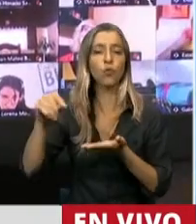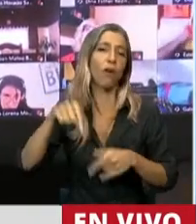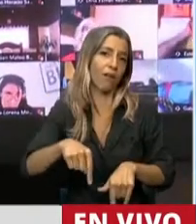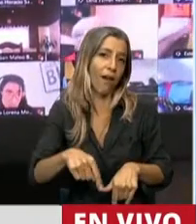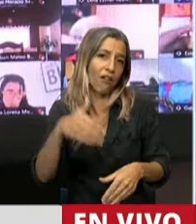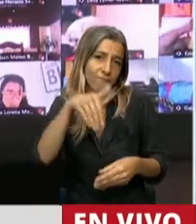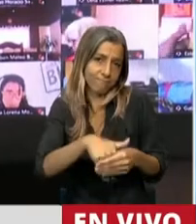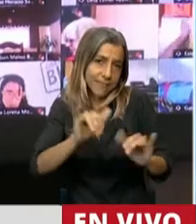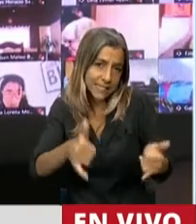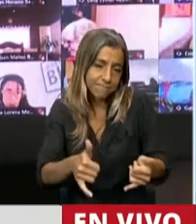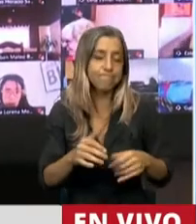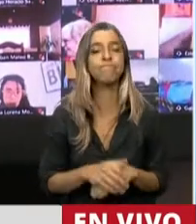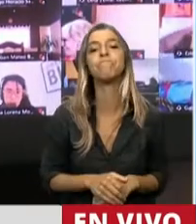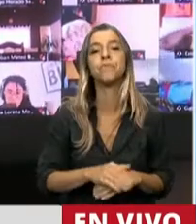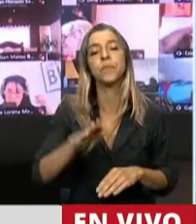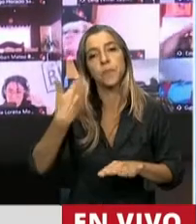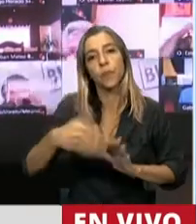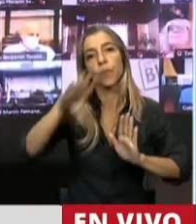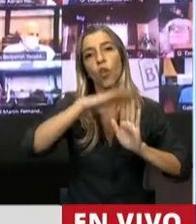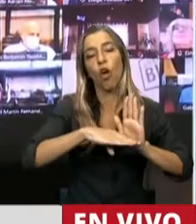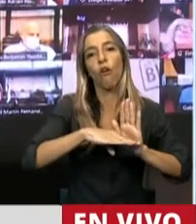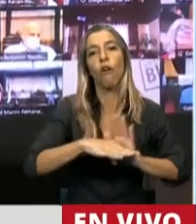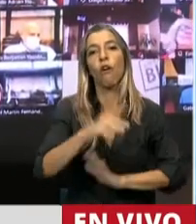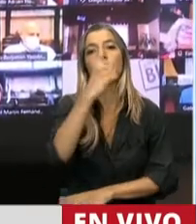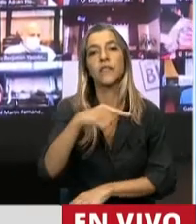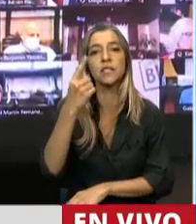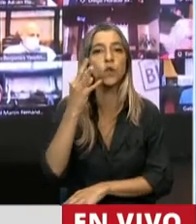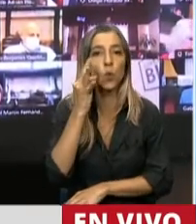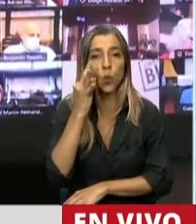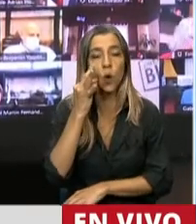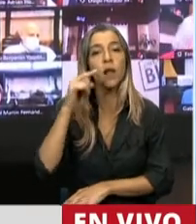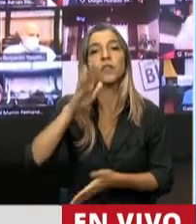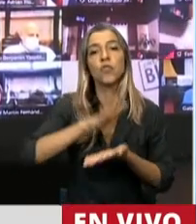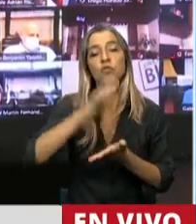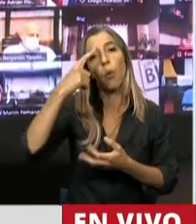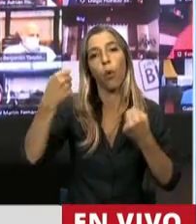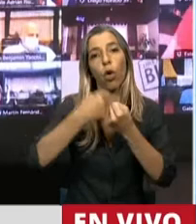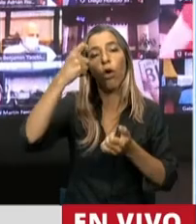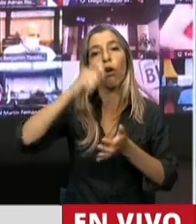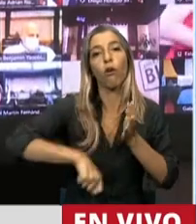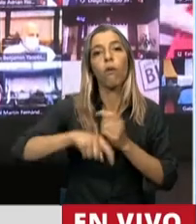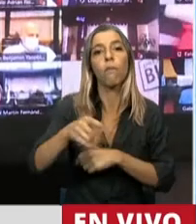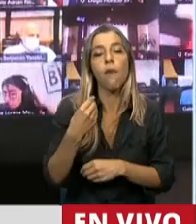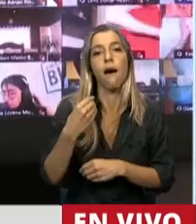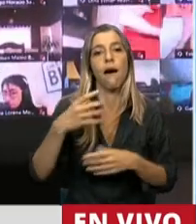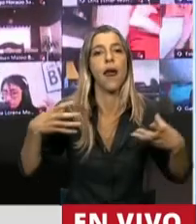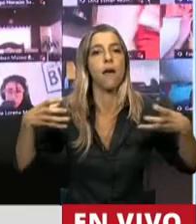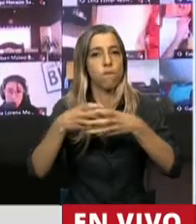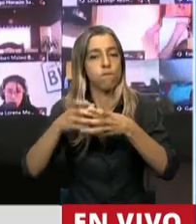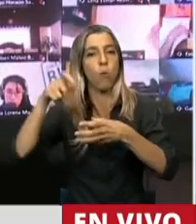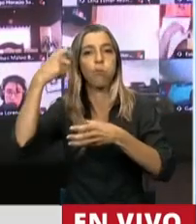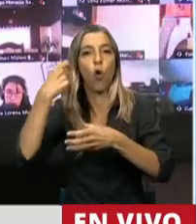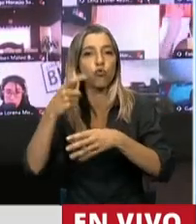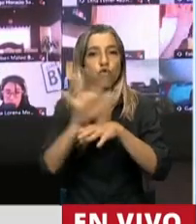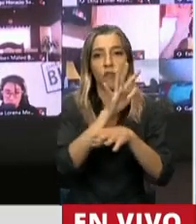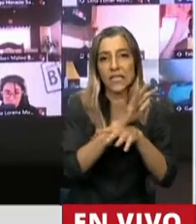recinto. Luego, la orden del día número 140, que es el convenio de coproducción cinematográfica entre la